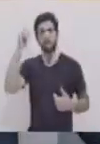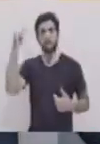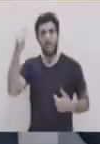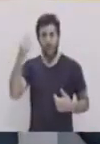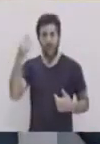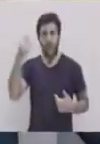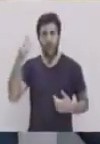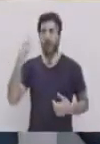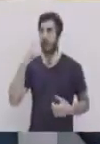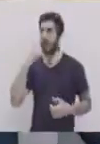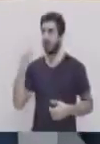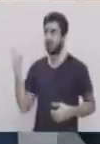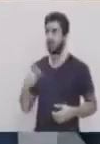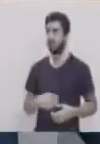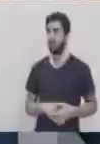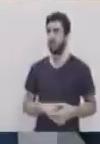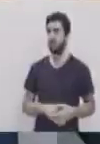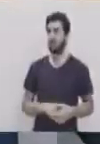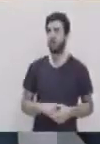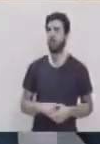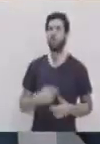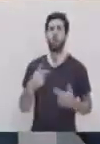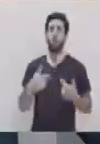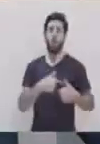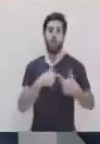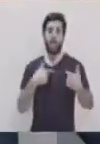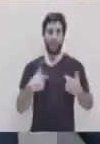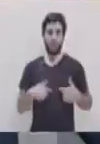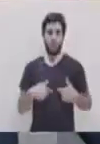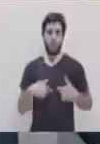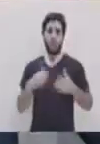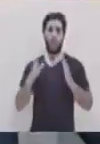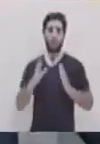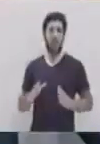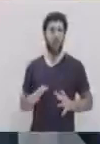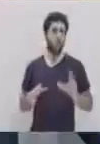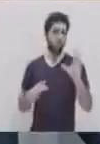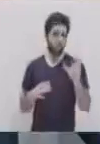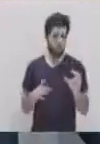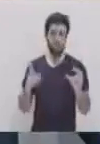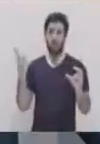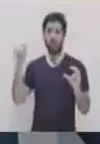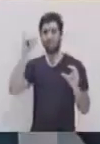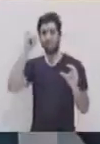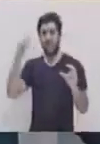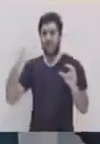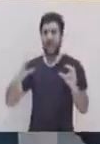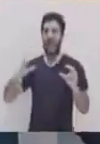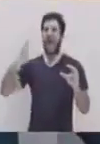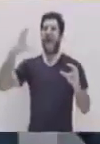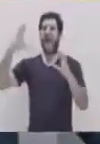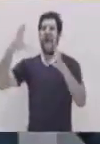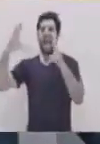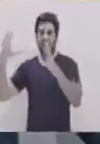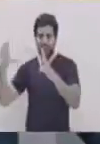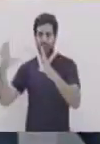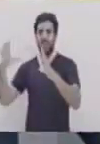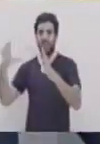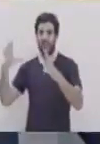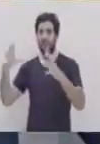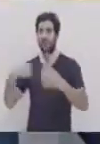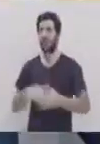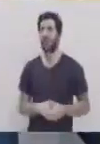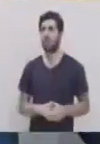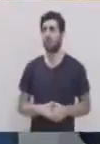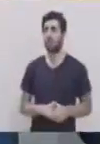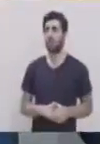15 veces más grande que el corazón humano. El corazón humano pesará aproximadamente media libra y este es un corazón de